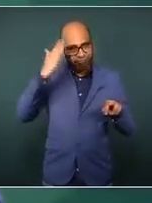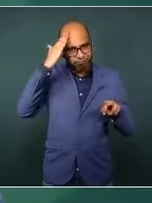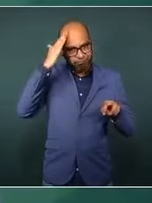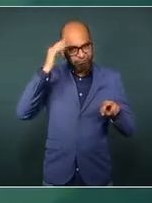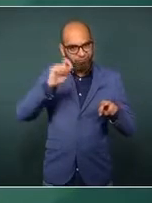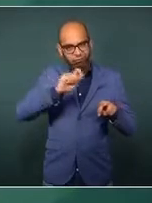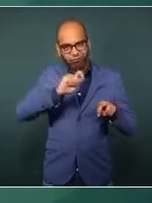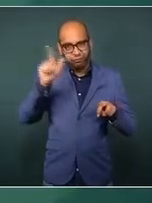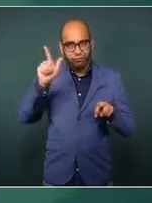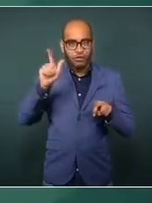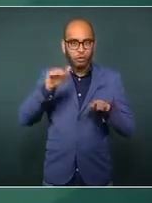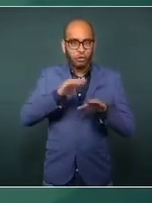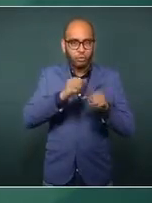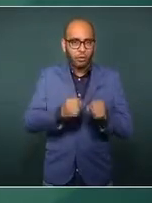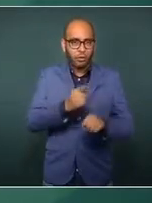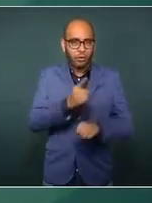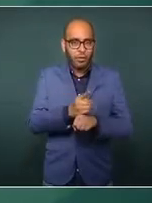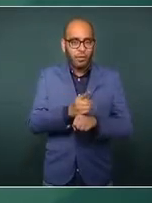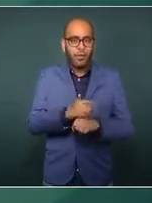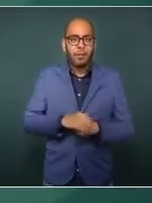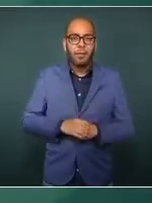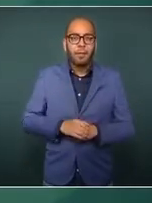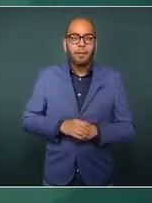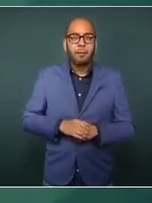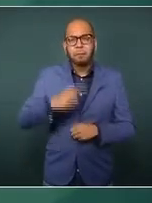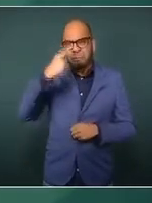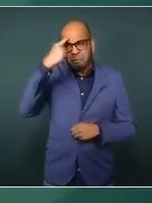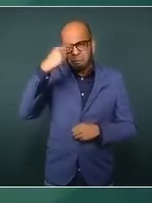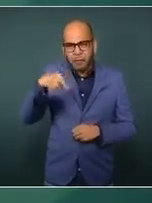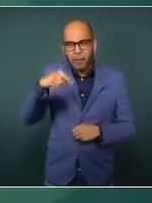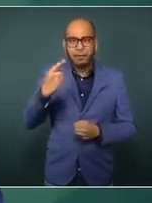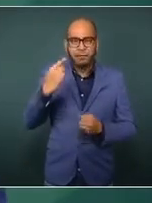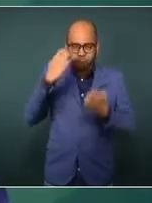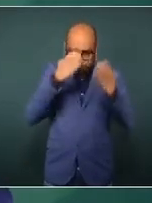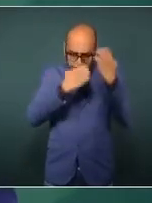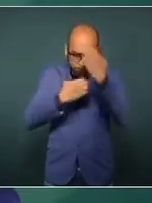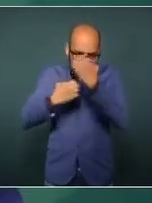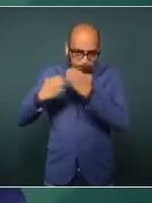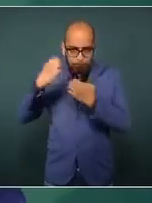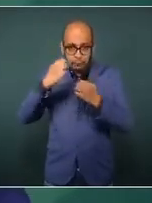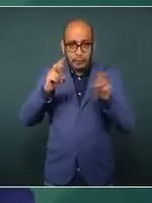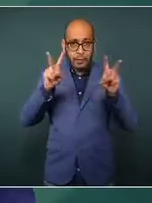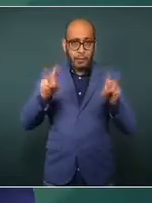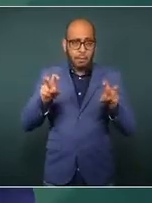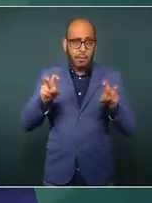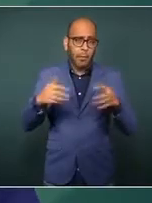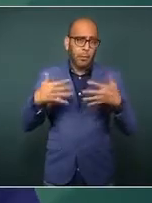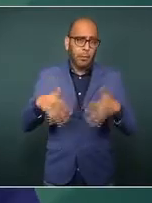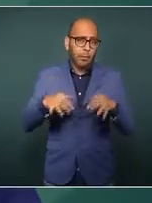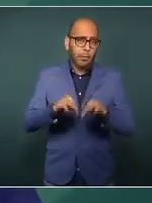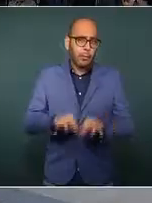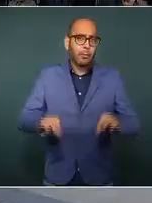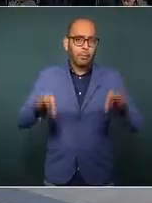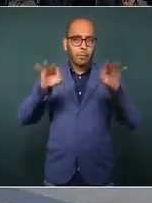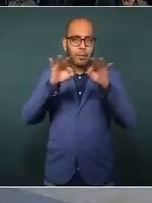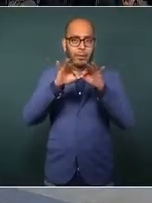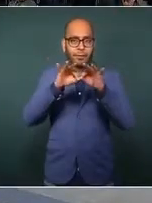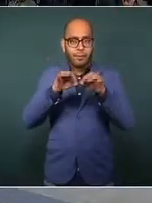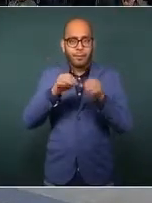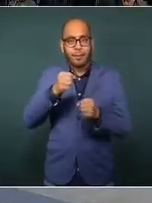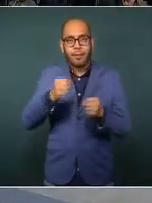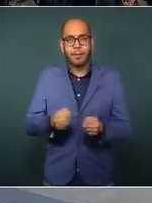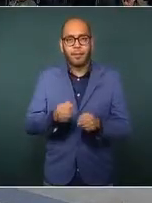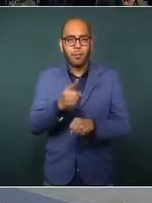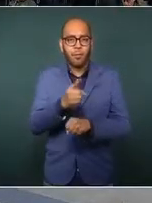importante como es justamente el tema de seguridad.